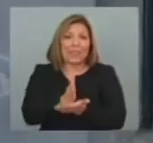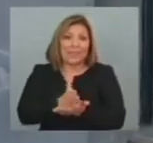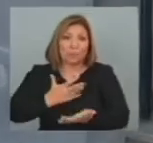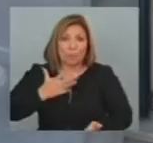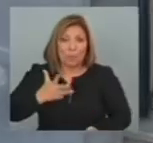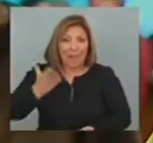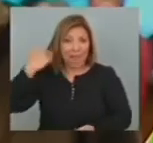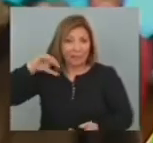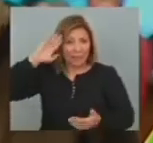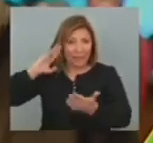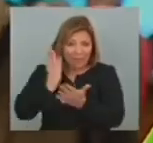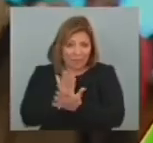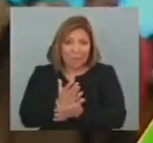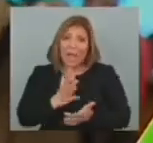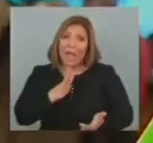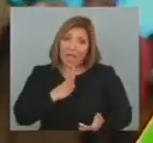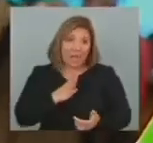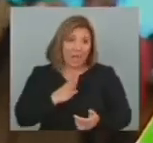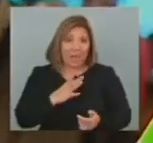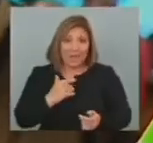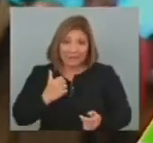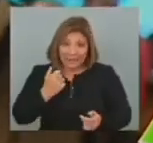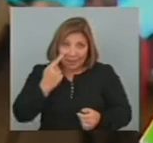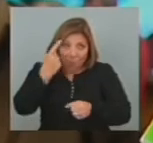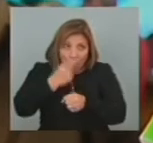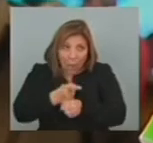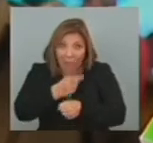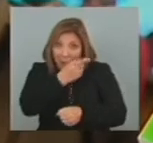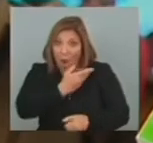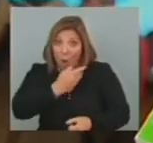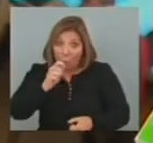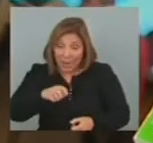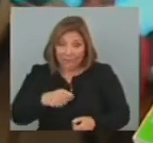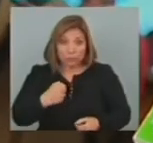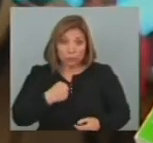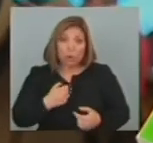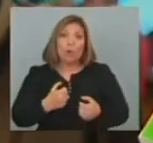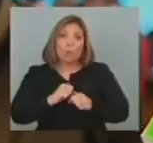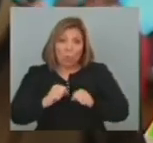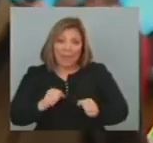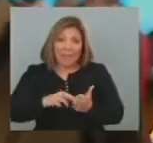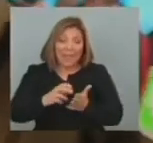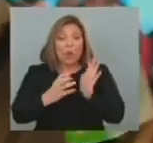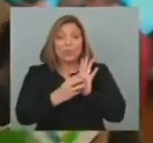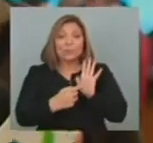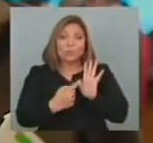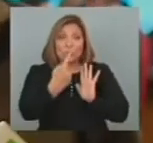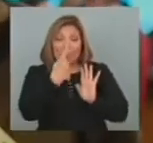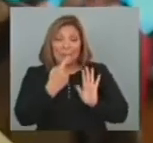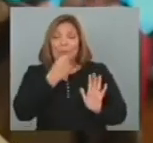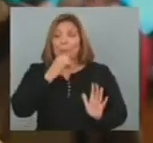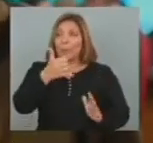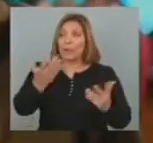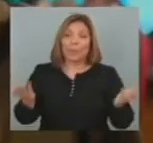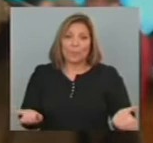Durante la dictadura Tiene poder Que le otorga El mandato De los jueces Y la autoridad Que le da La propia Constitución De la República Por ejemplo Esa